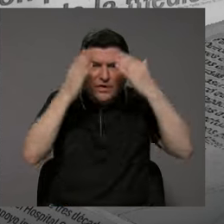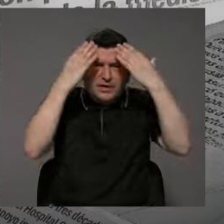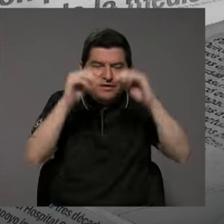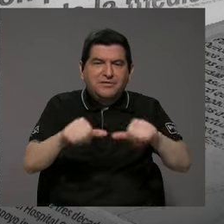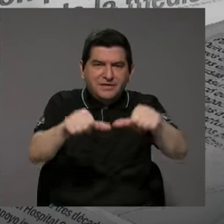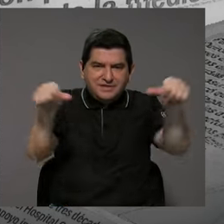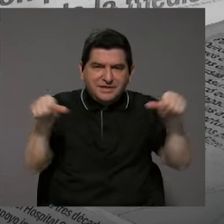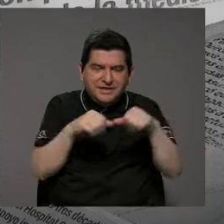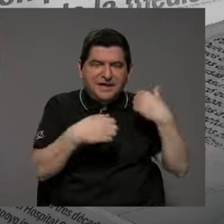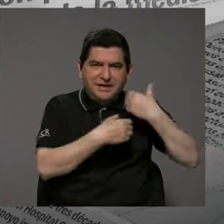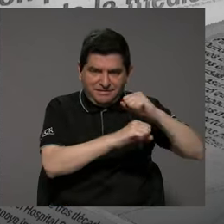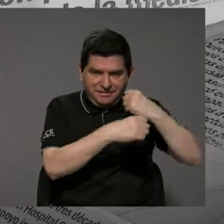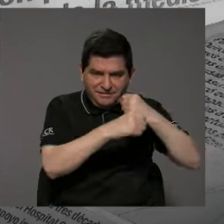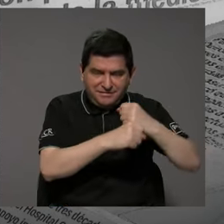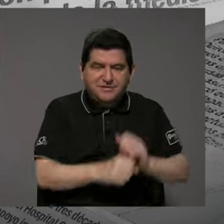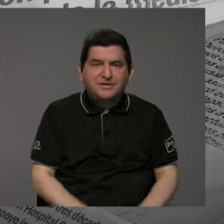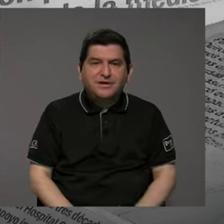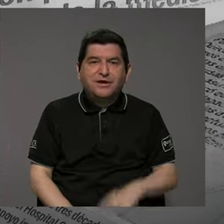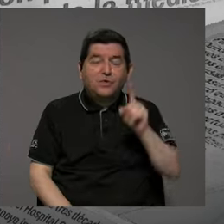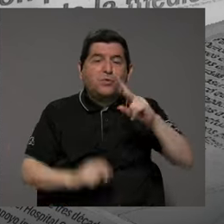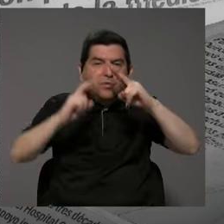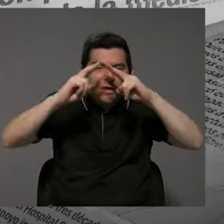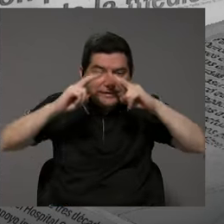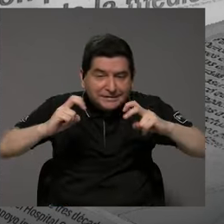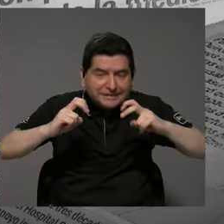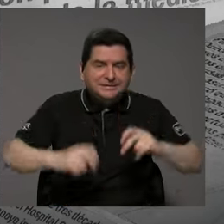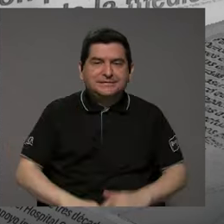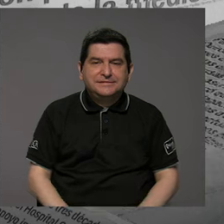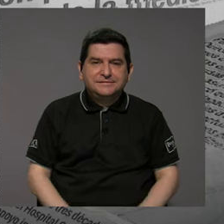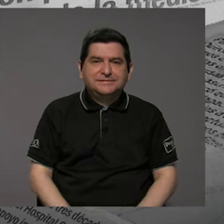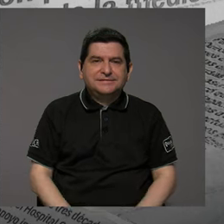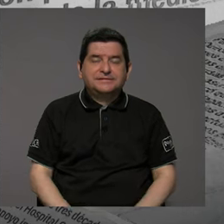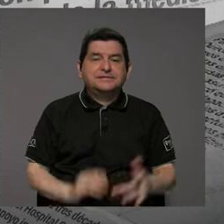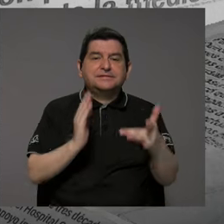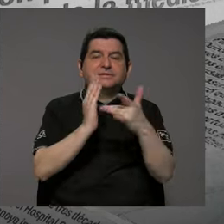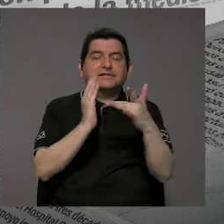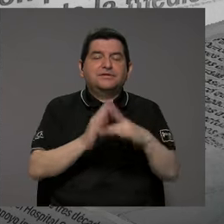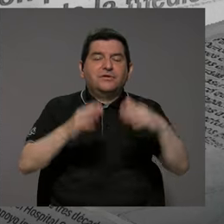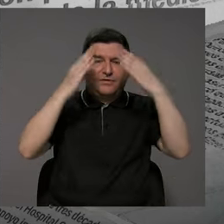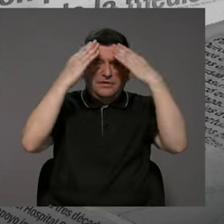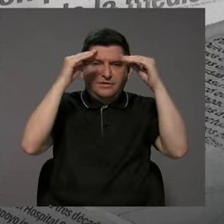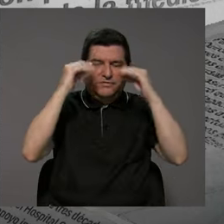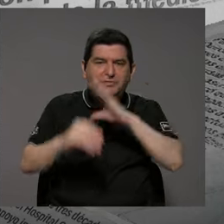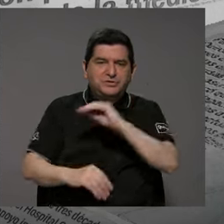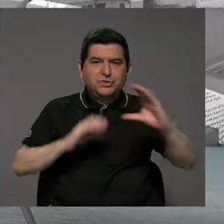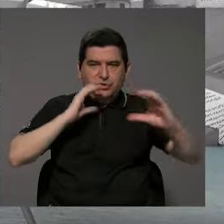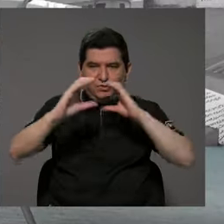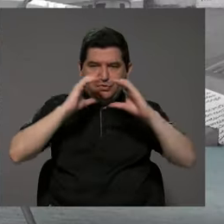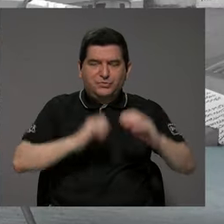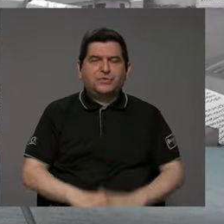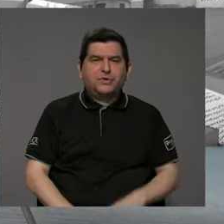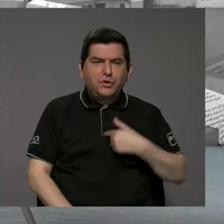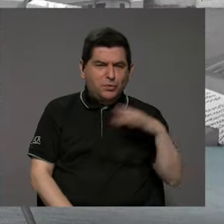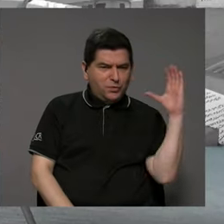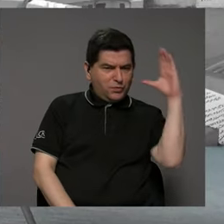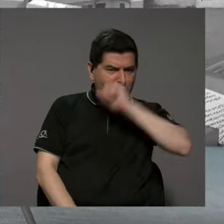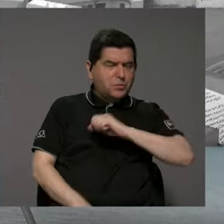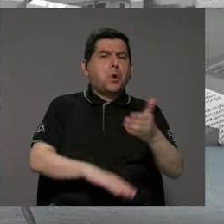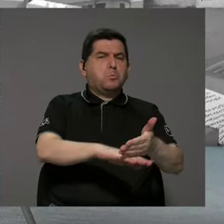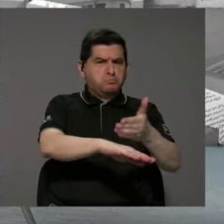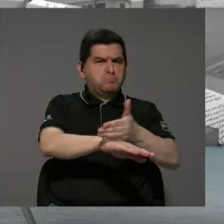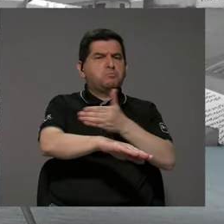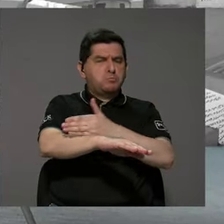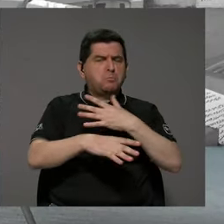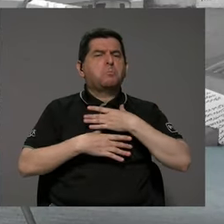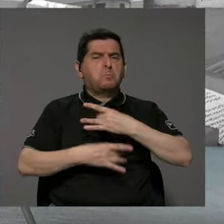el sector municipal. Una fotografía en los aspectos de tecnología de información y comunicación. Ahí uno ve que sí hay avances, hay